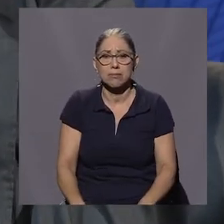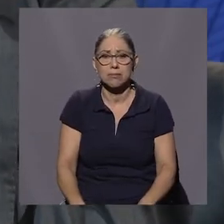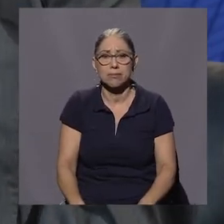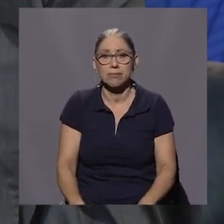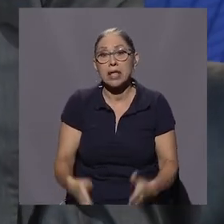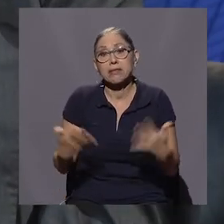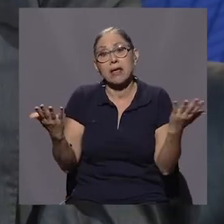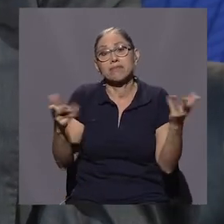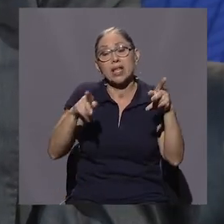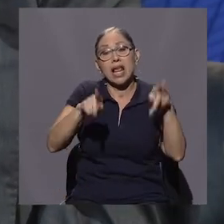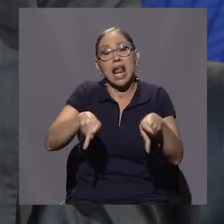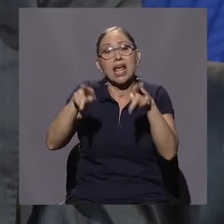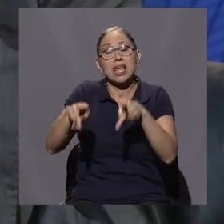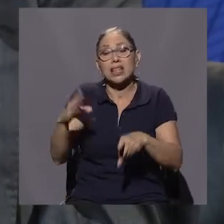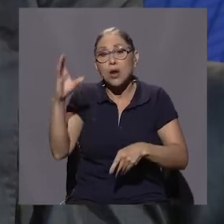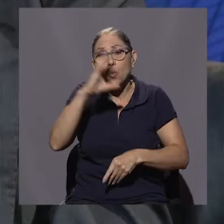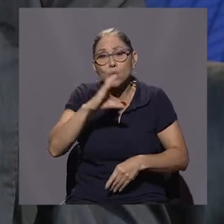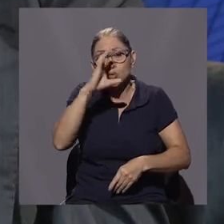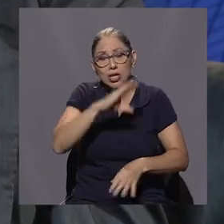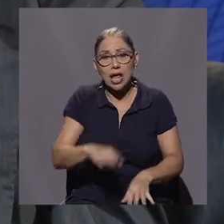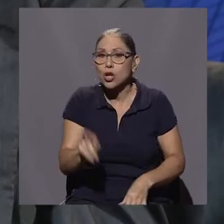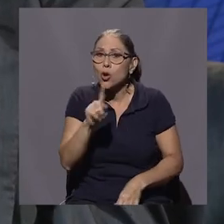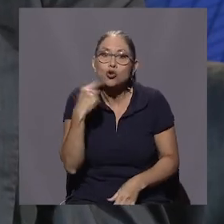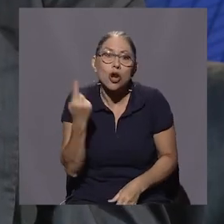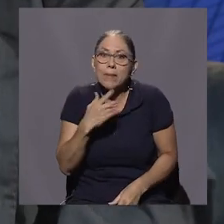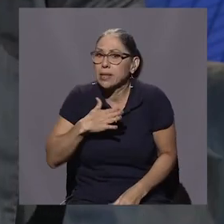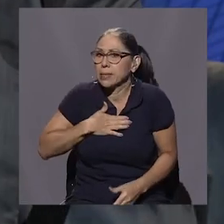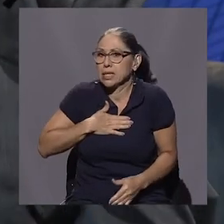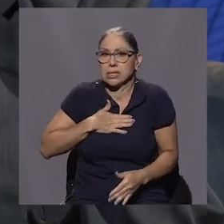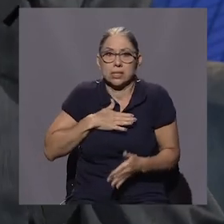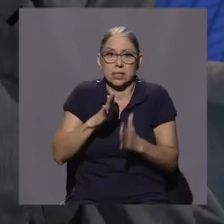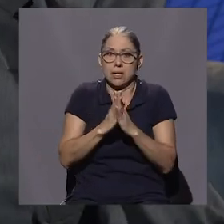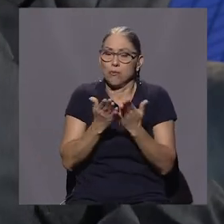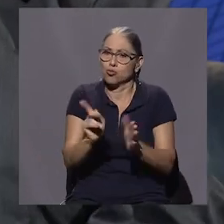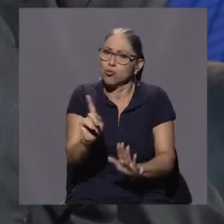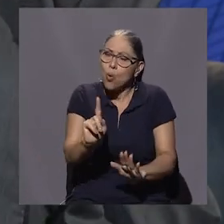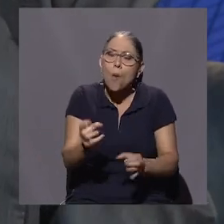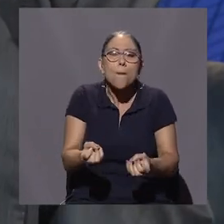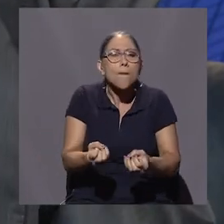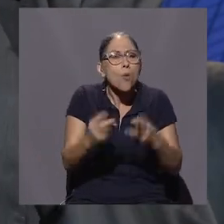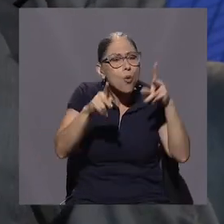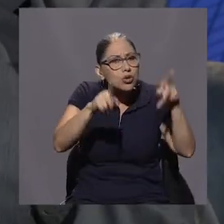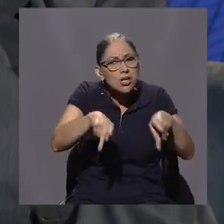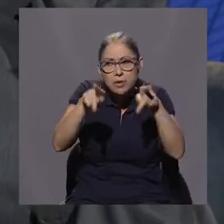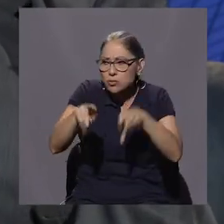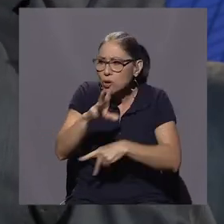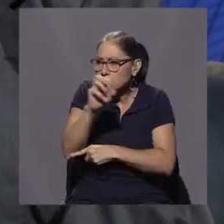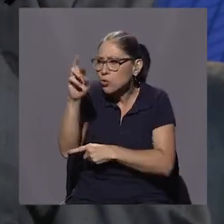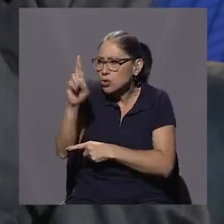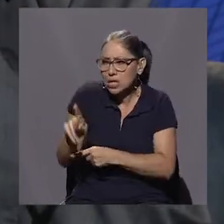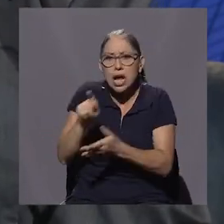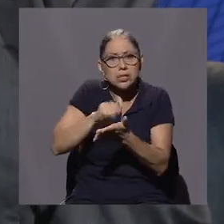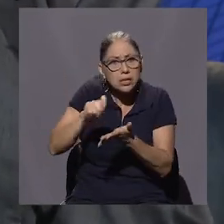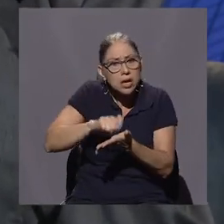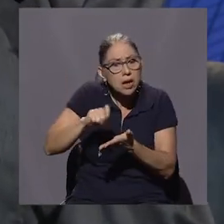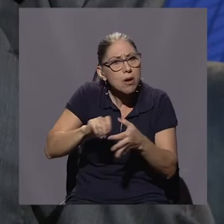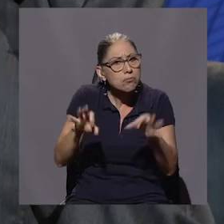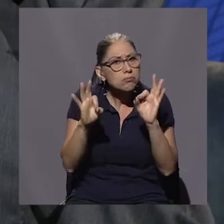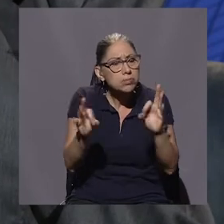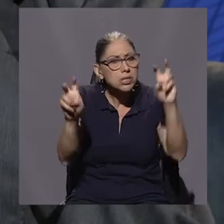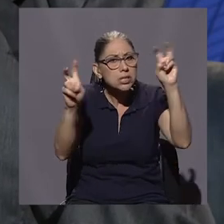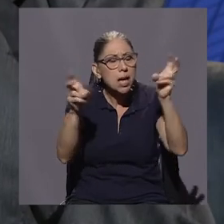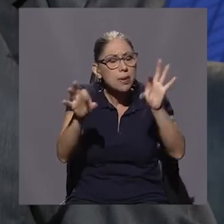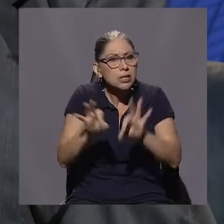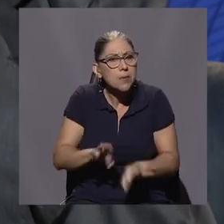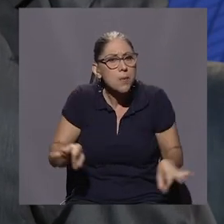De que la gente lo busque, no solamente los míos, hay muchos costarricenses que también escriben sobre